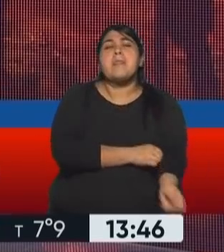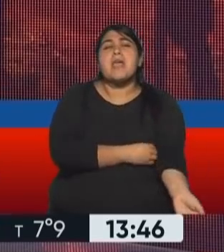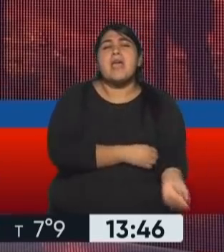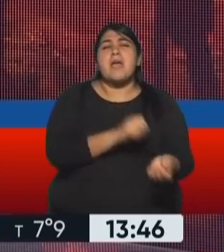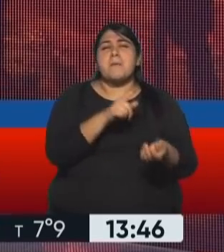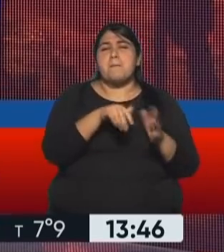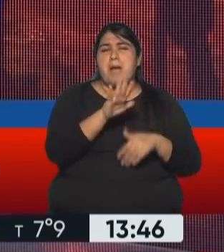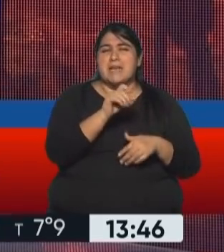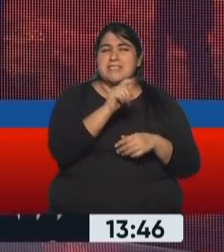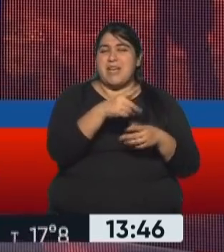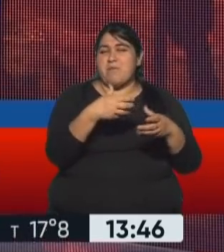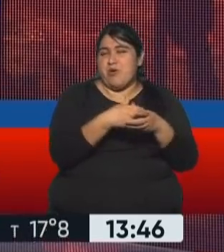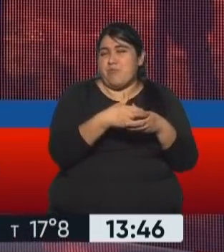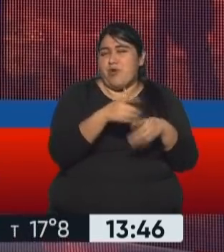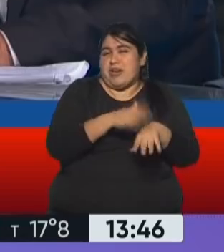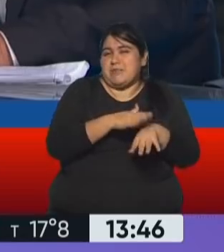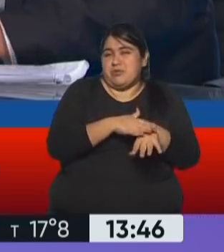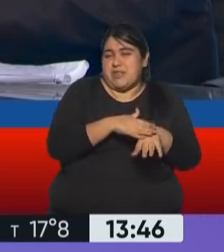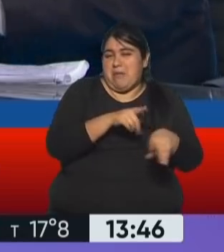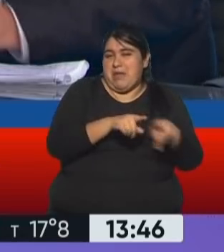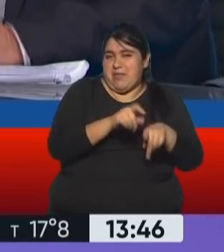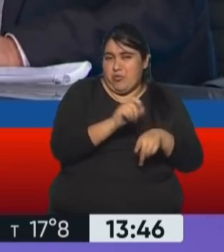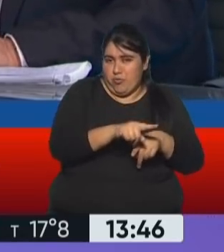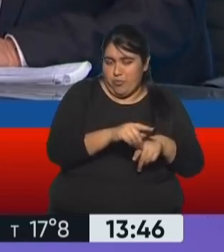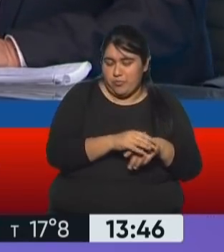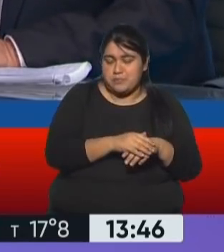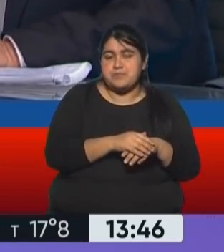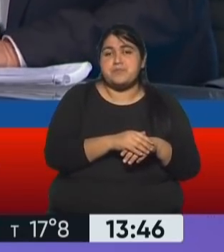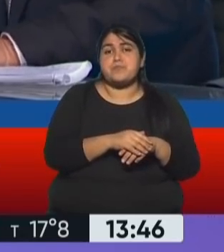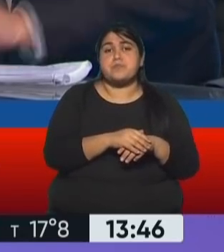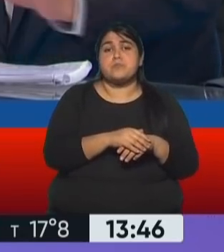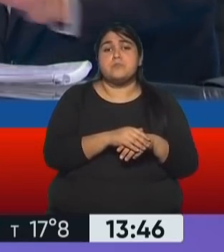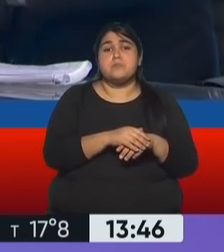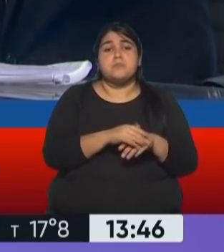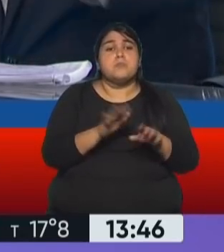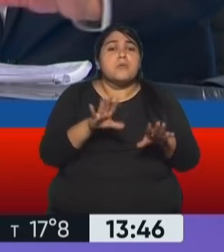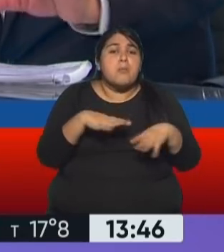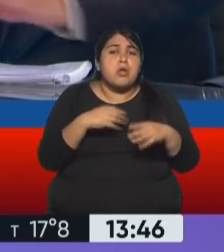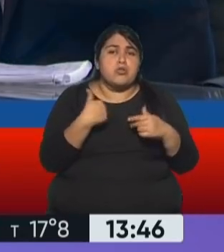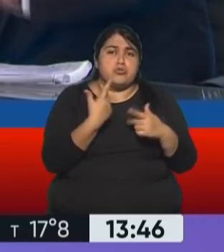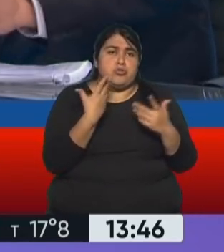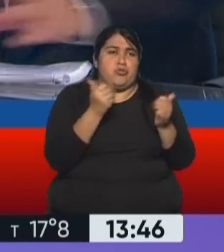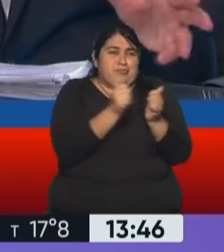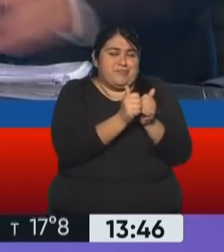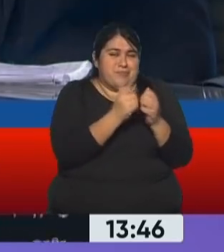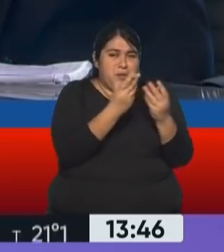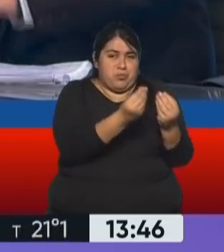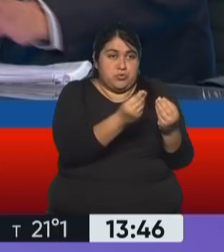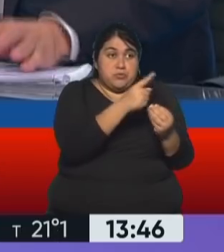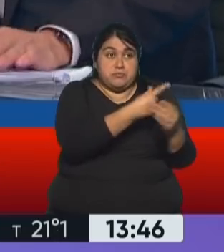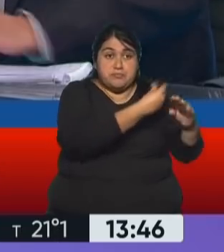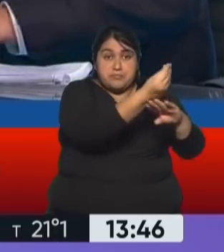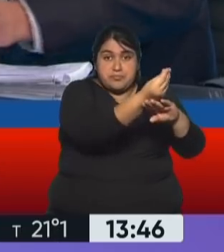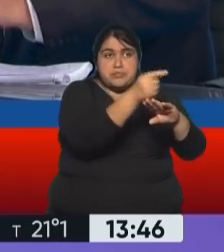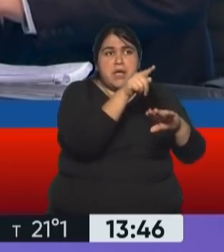dirigente sindical del Magisterio nos acompañaba, dice, siempre estuvo ahí. Dice, por lo tanto, lo consigamos uno nuestro. Cuando se presentó, dijeron, este es